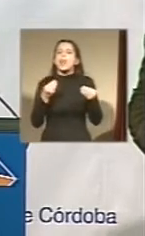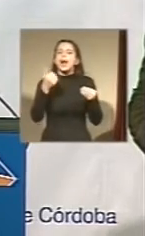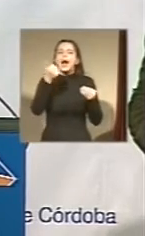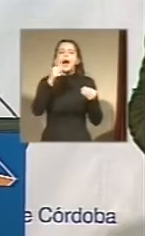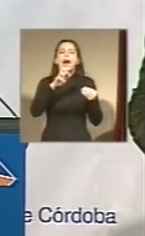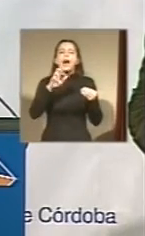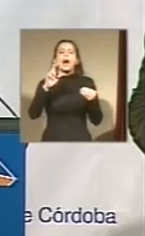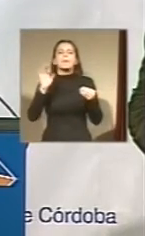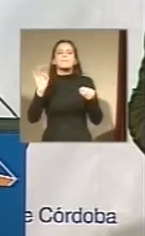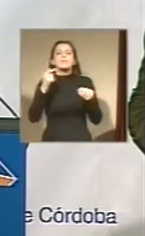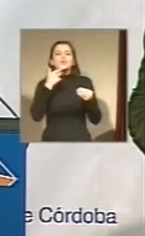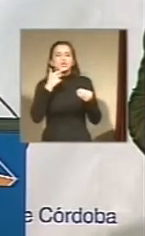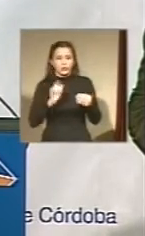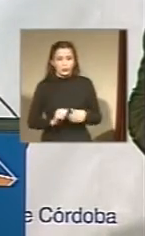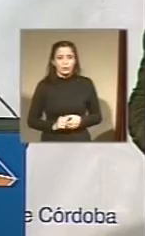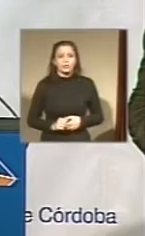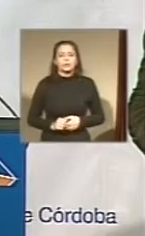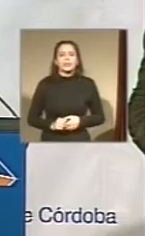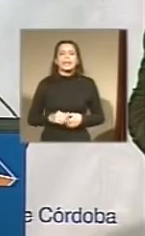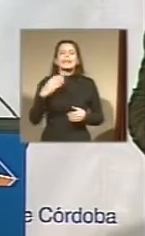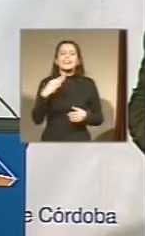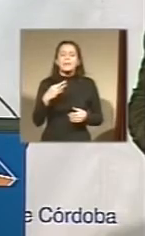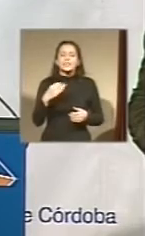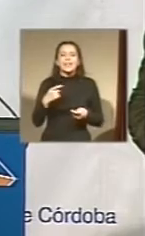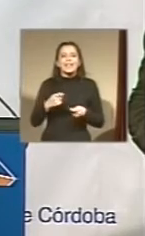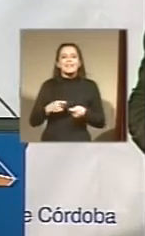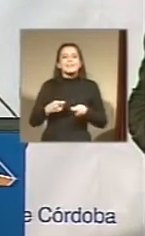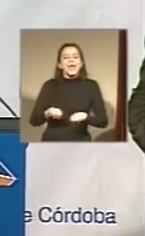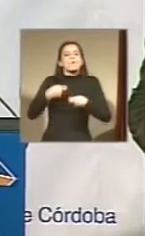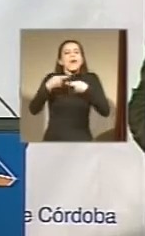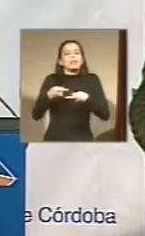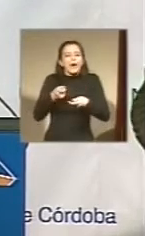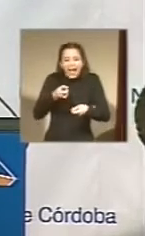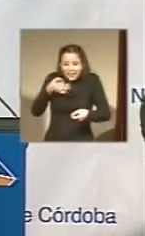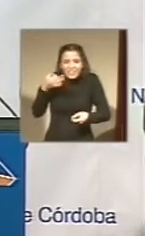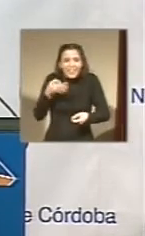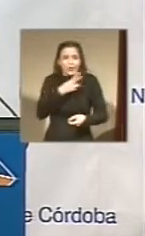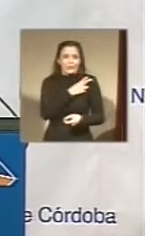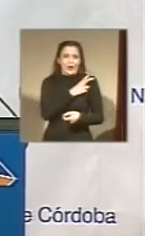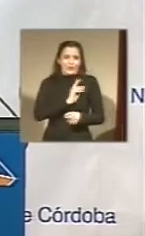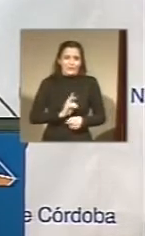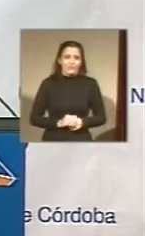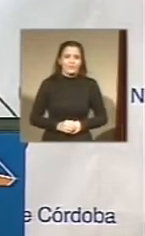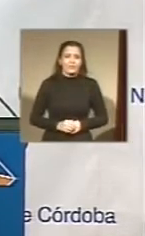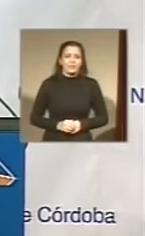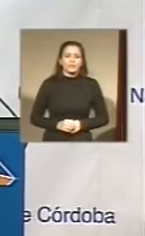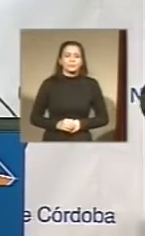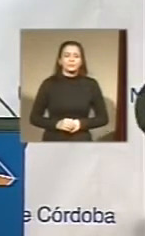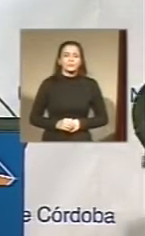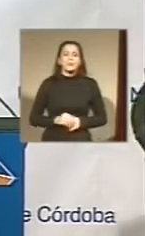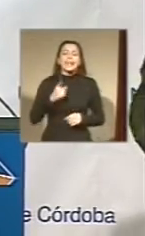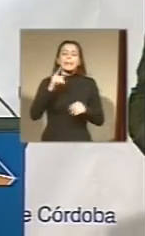administración a sus reales dueños que complementariamente con el presupuesto que tiene salud